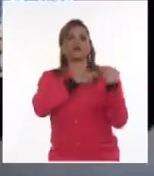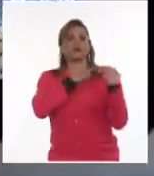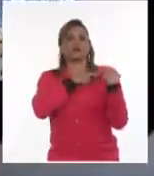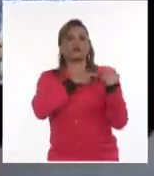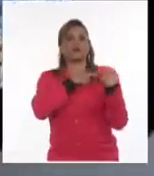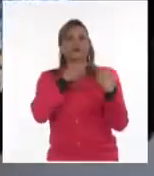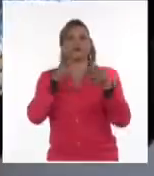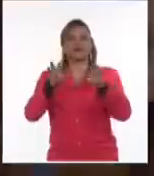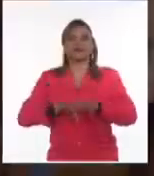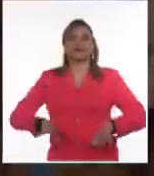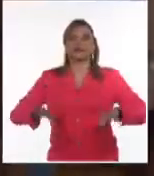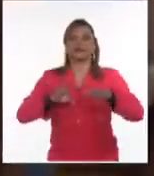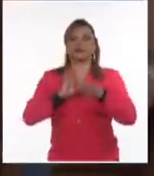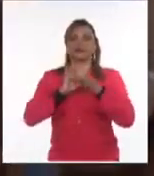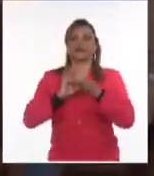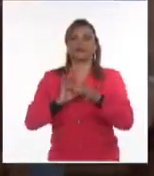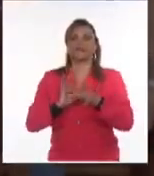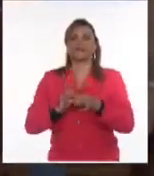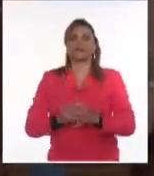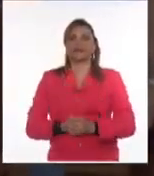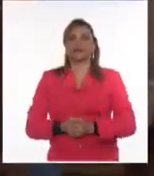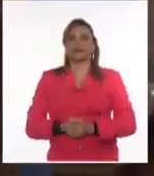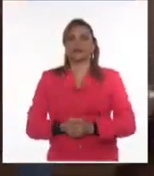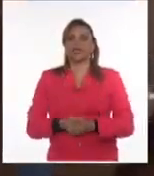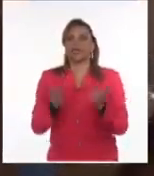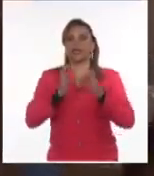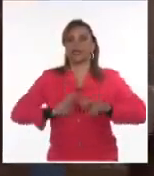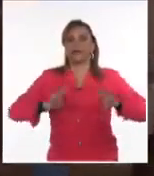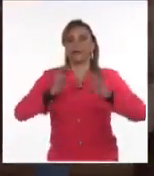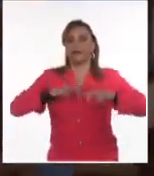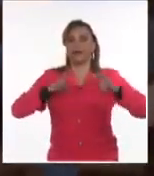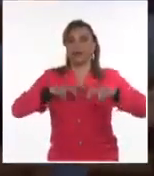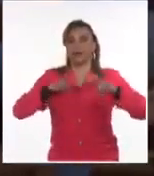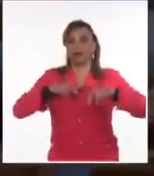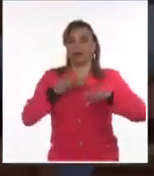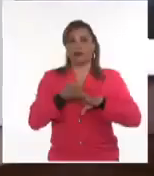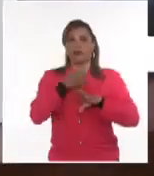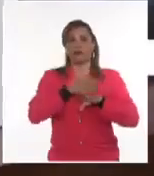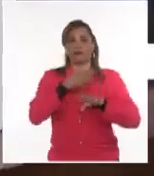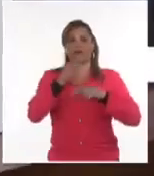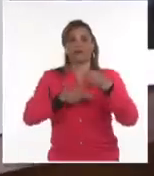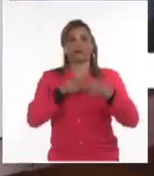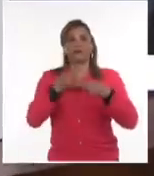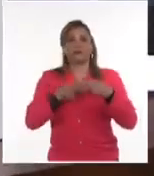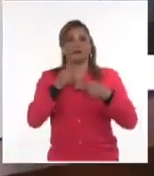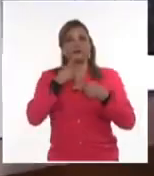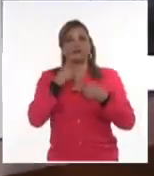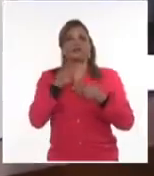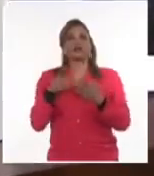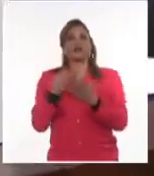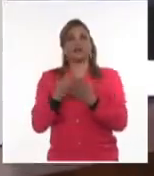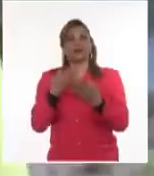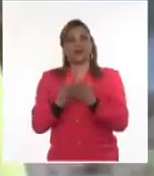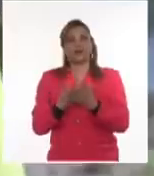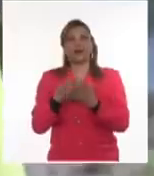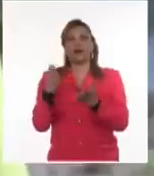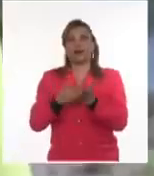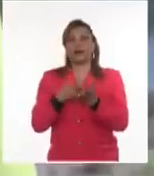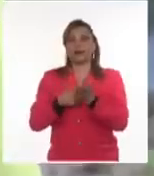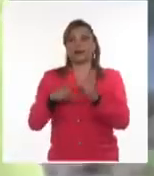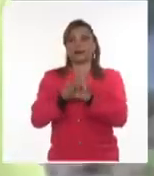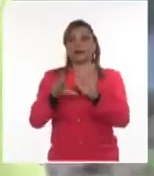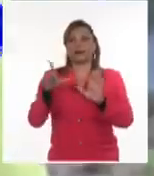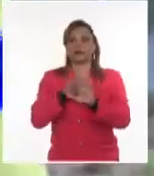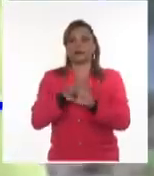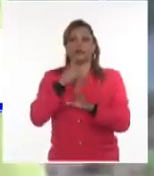circunstancias agravantes. Durante las investigaciones practicadas se pudo corroborar el pago ilícito. Nosotros pudimos identificar